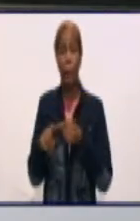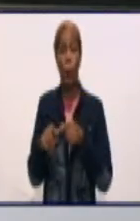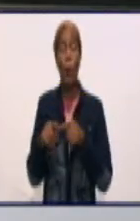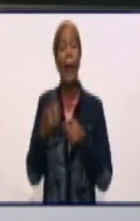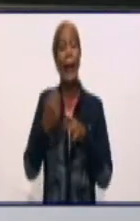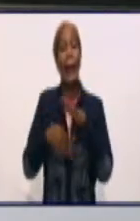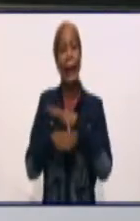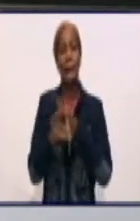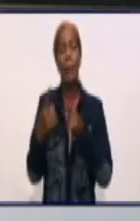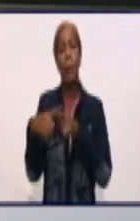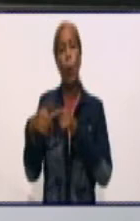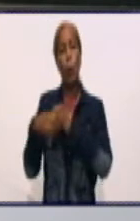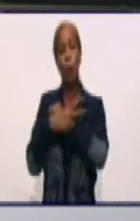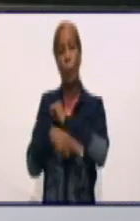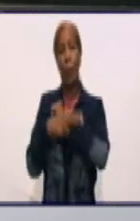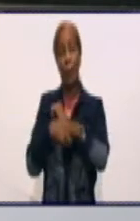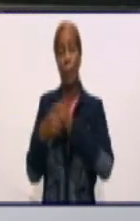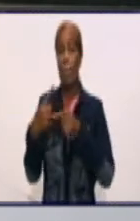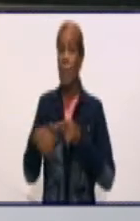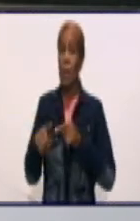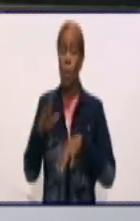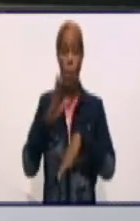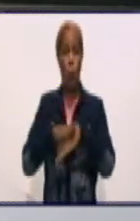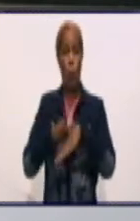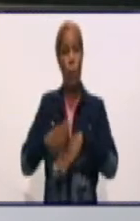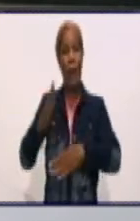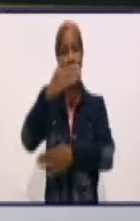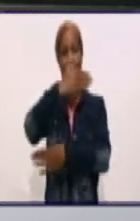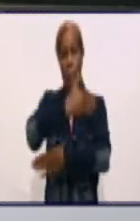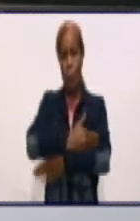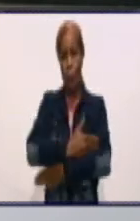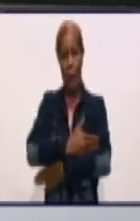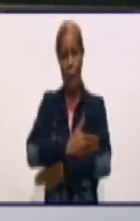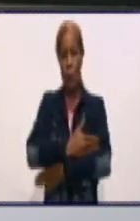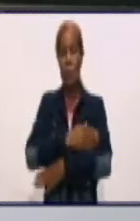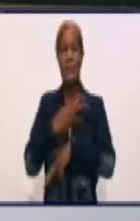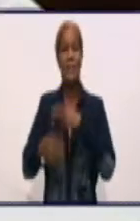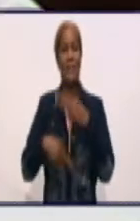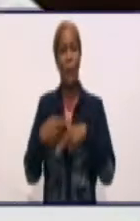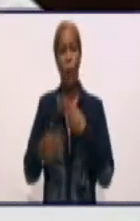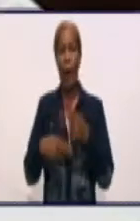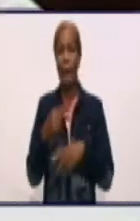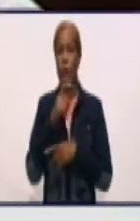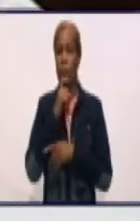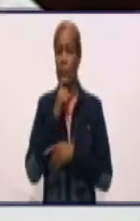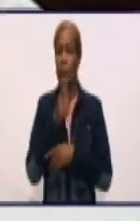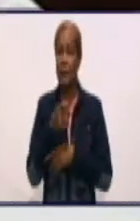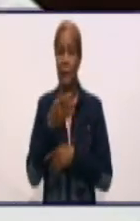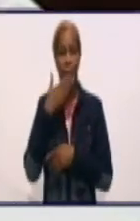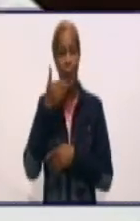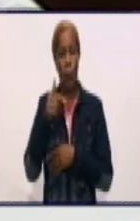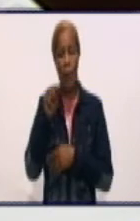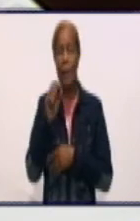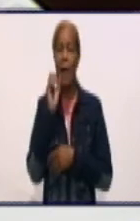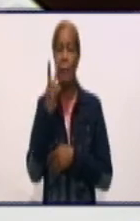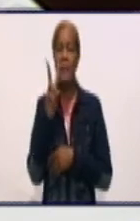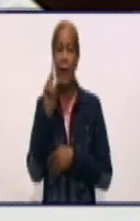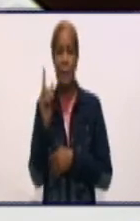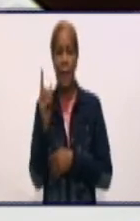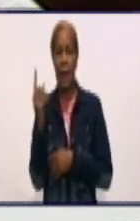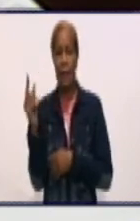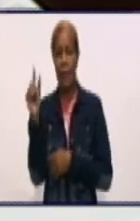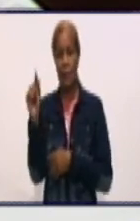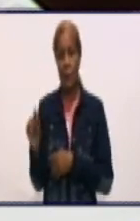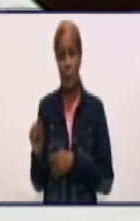imposibilita darle a esta familia una mayor atención en cuanto que todavía su paciente no ha podido